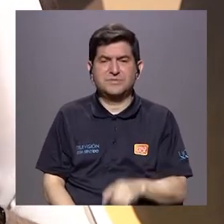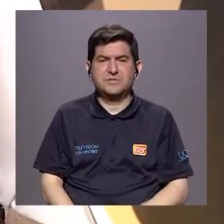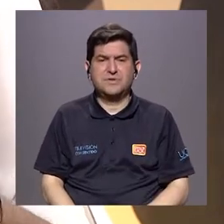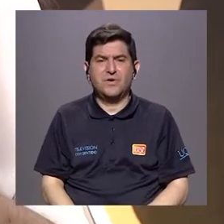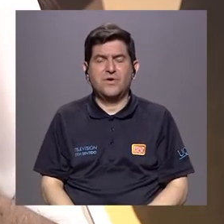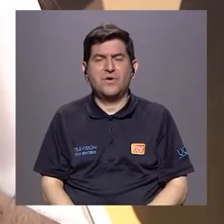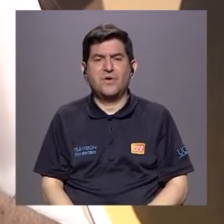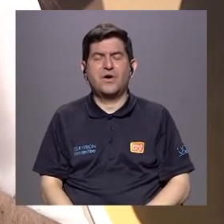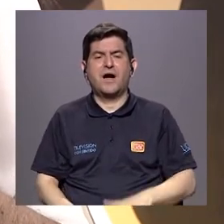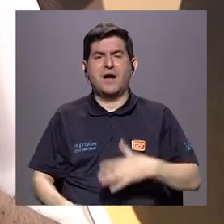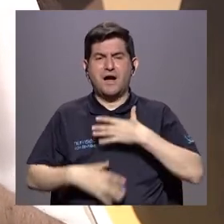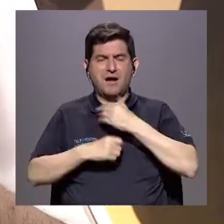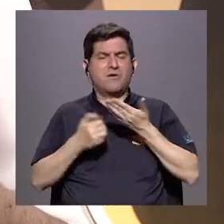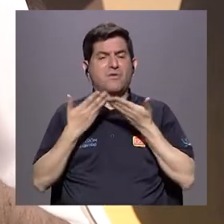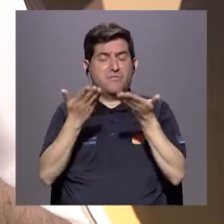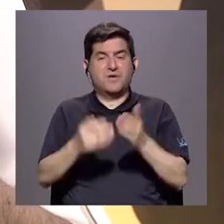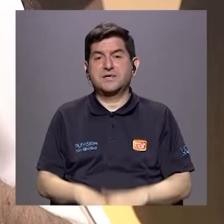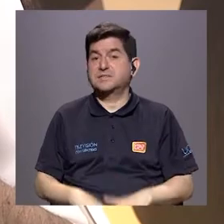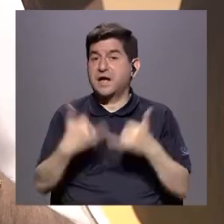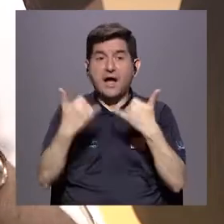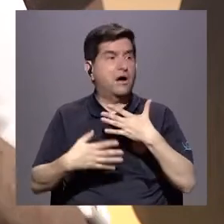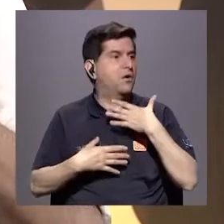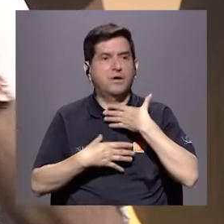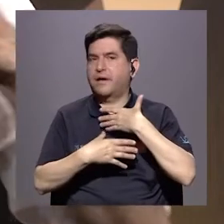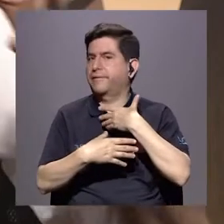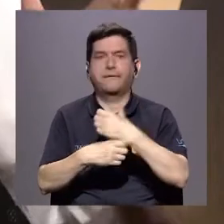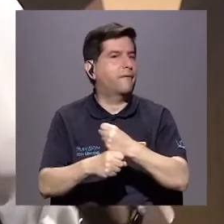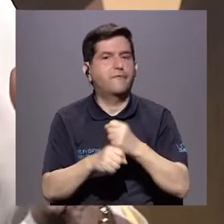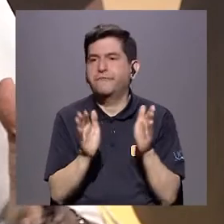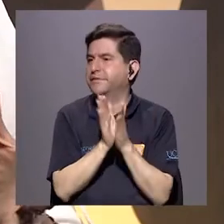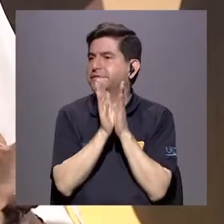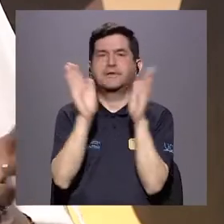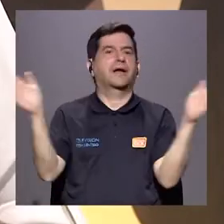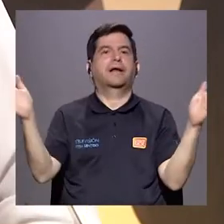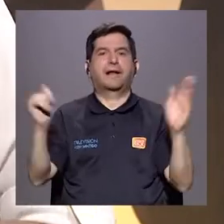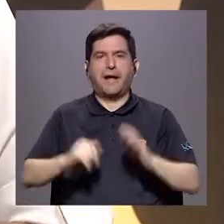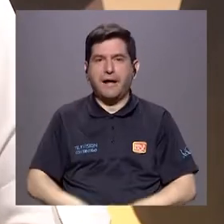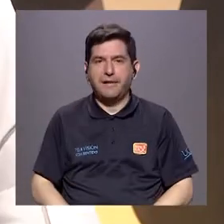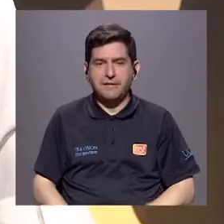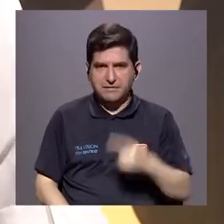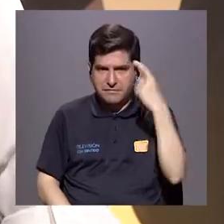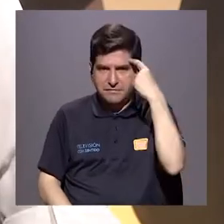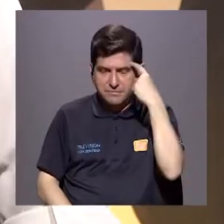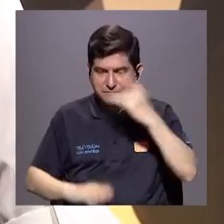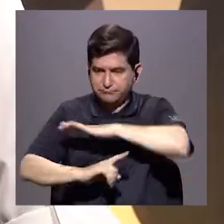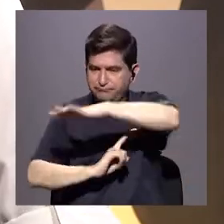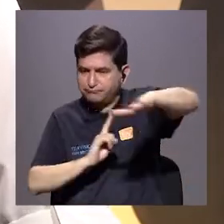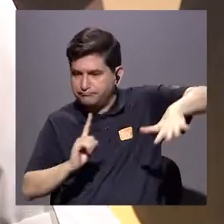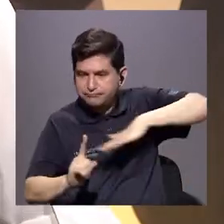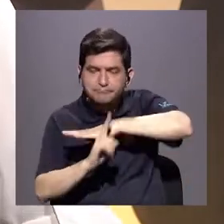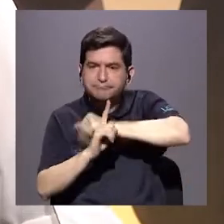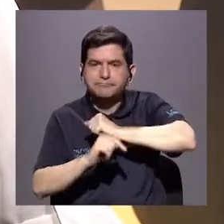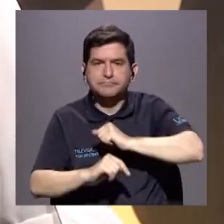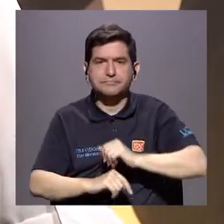depositó la confianza, desconfianza entonces generalizada hacia el medio,